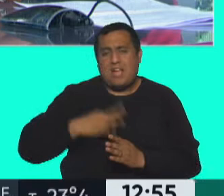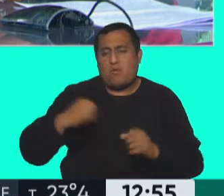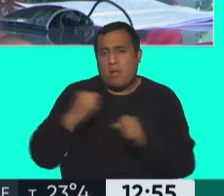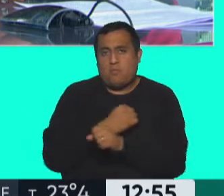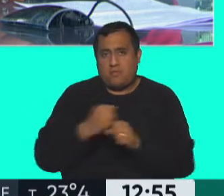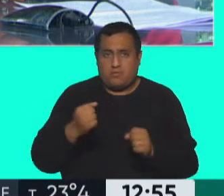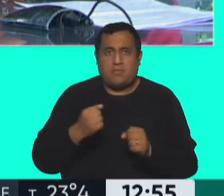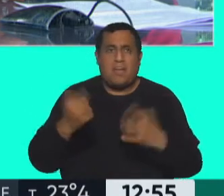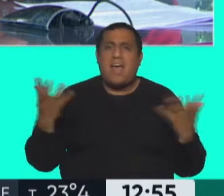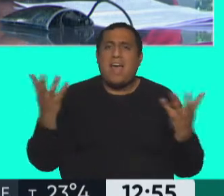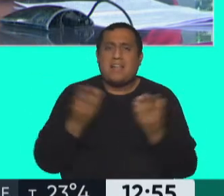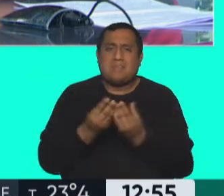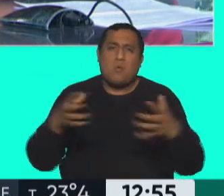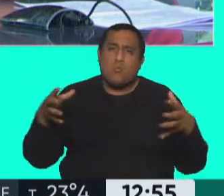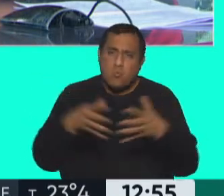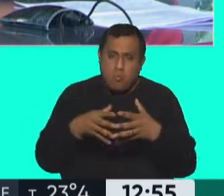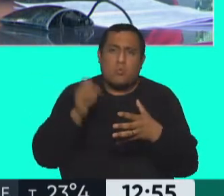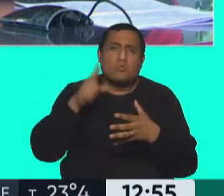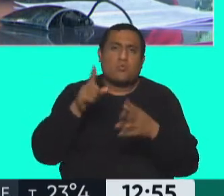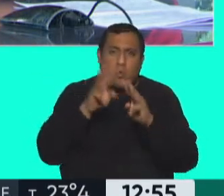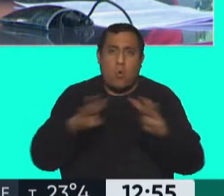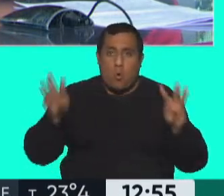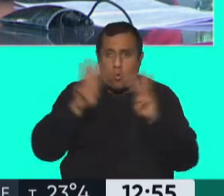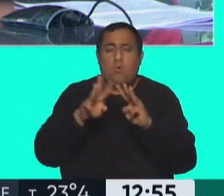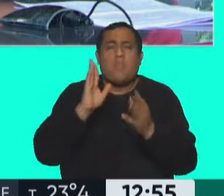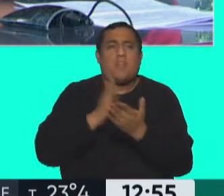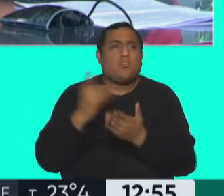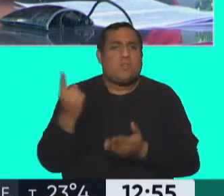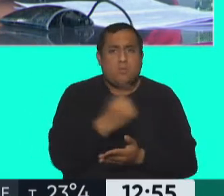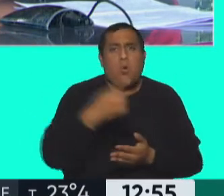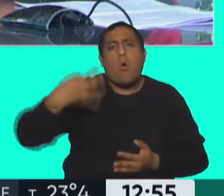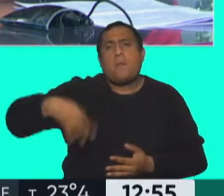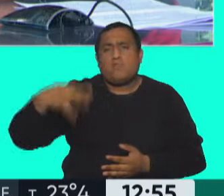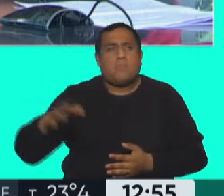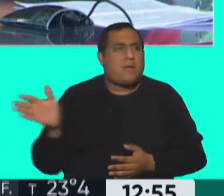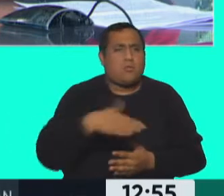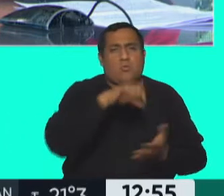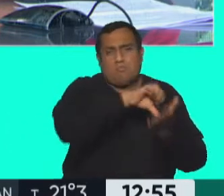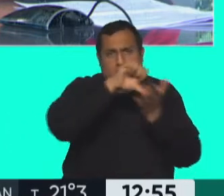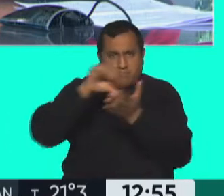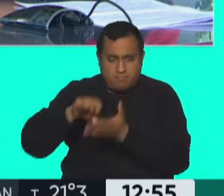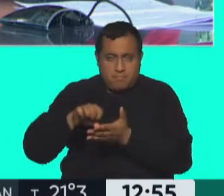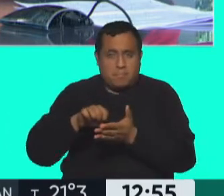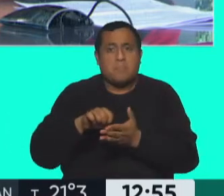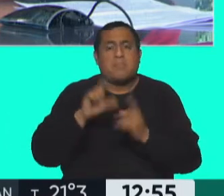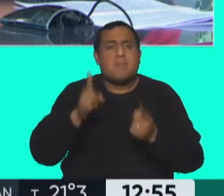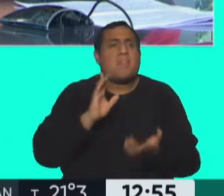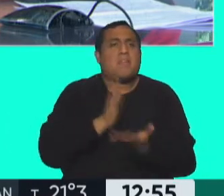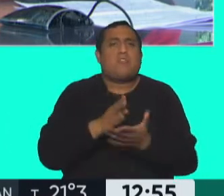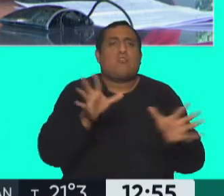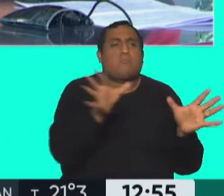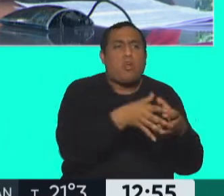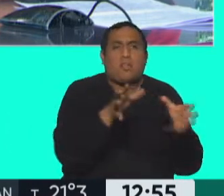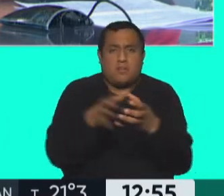por la Asamblea General de Naciones Unidas, contiene derechos individuales que son obligatorios para todos los estados, y derechos colectivos. Y forma